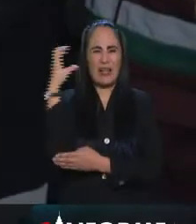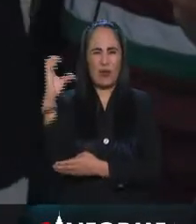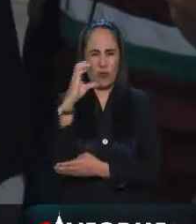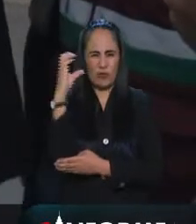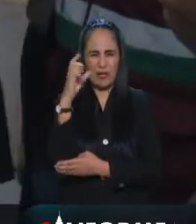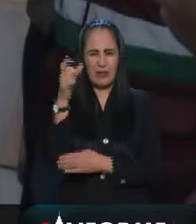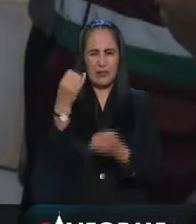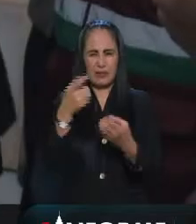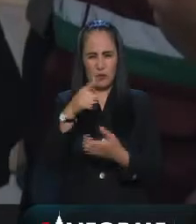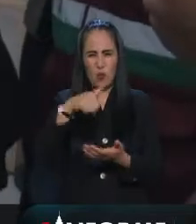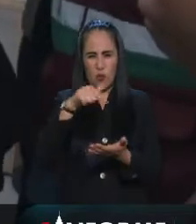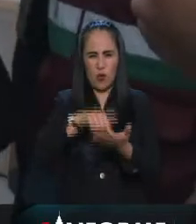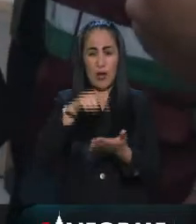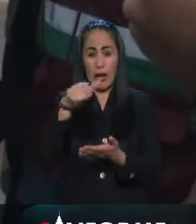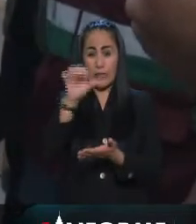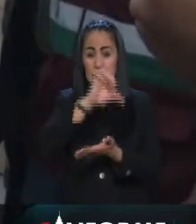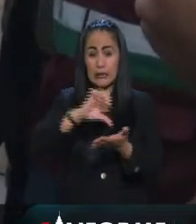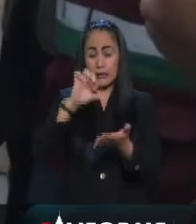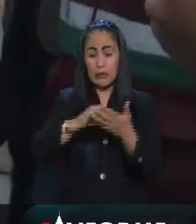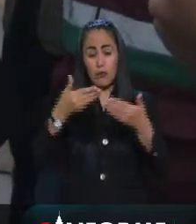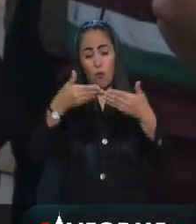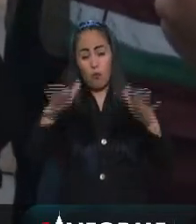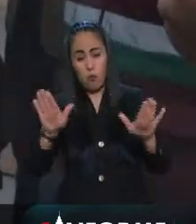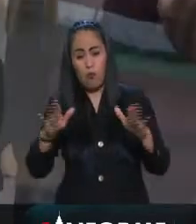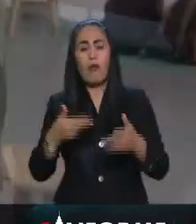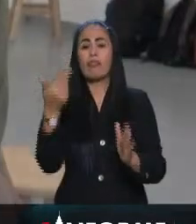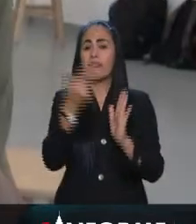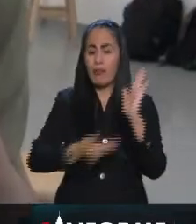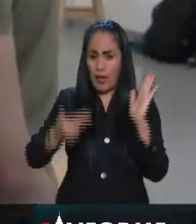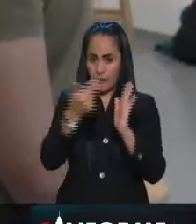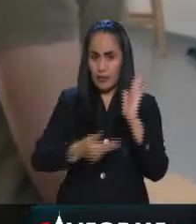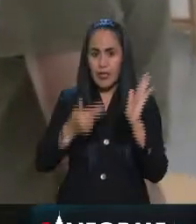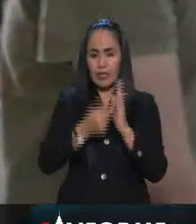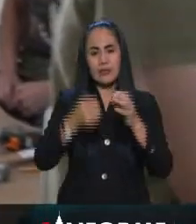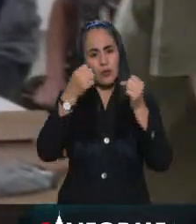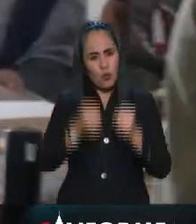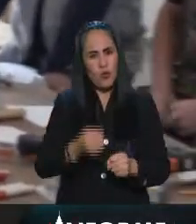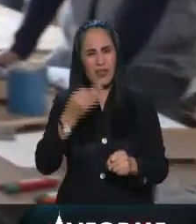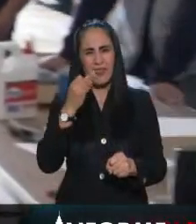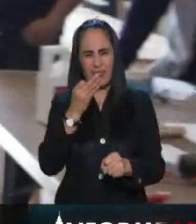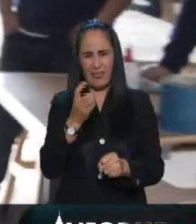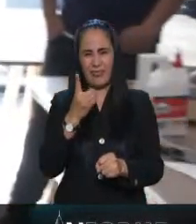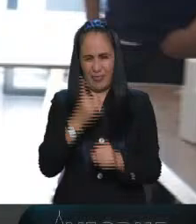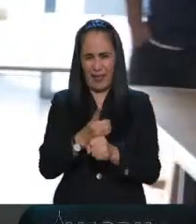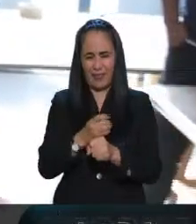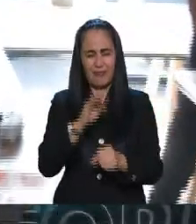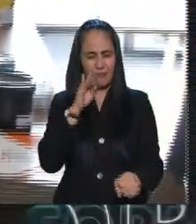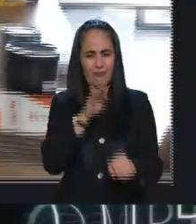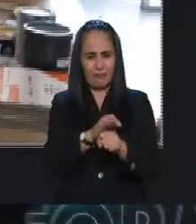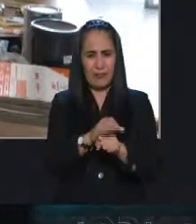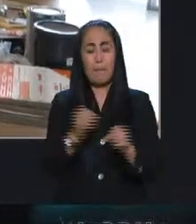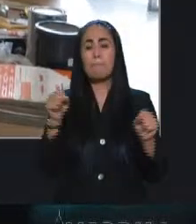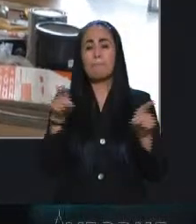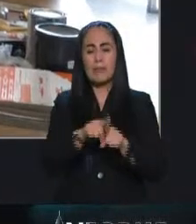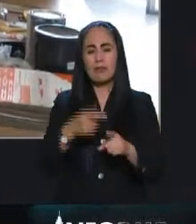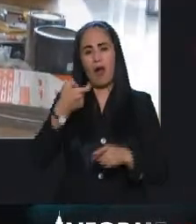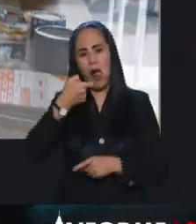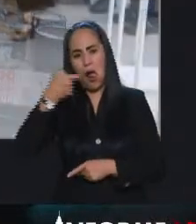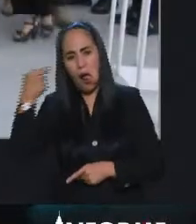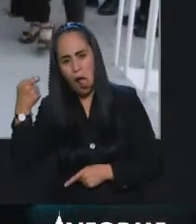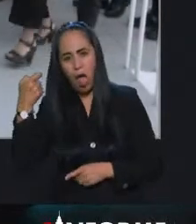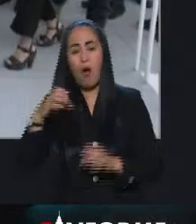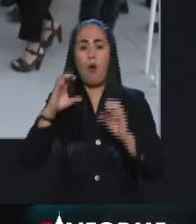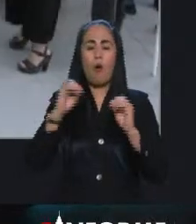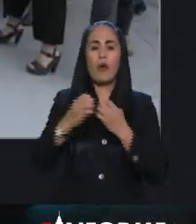ofrecer pues muchísimas cosas entre ellos talleres en protección civil también la prevención de adicciones y educación